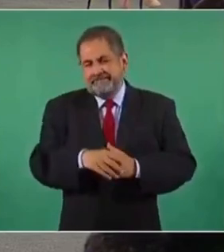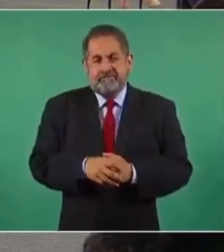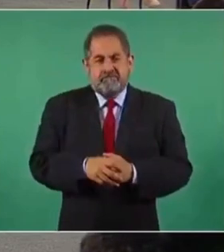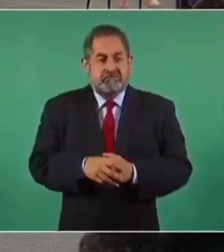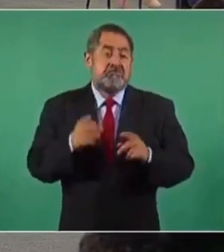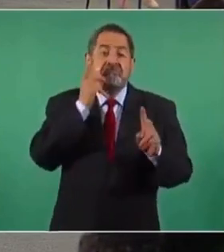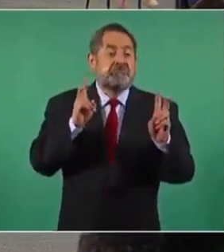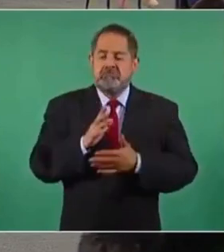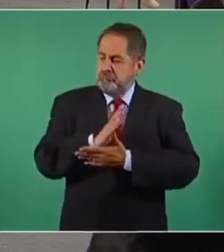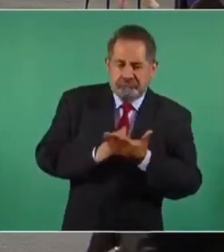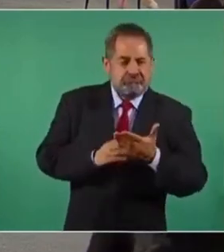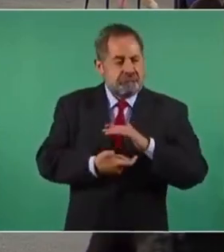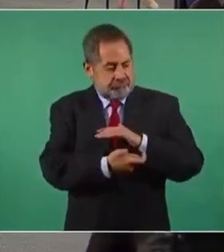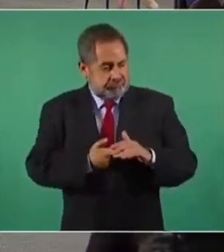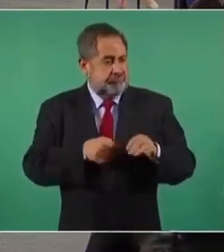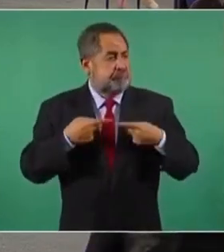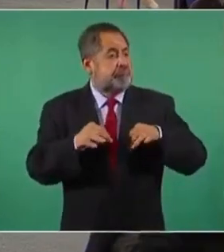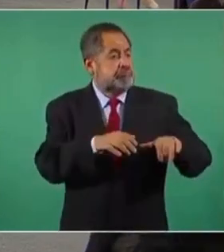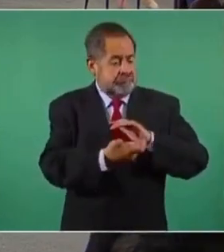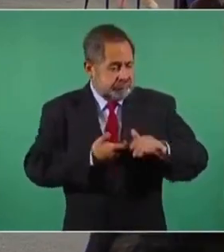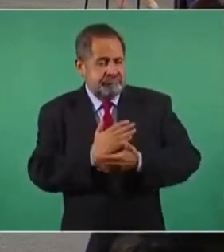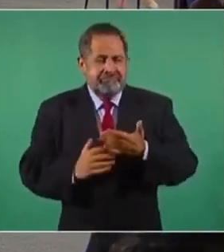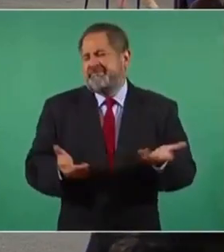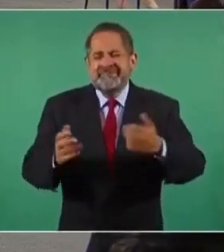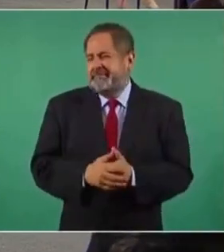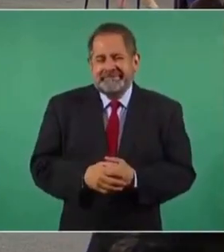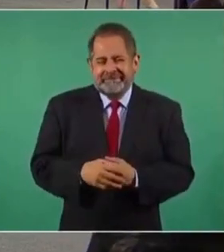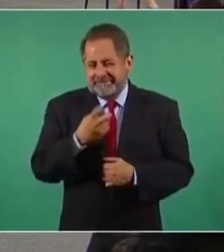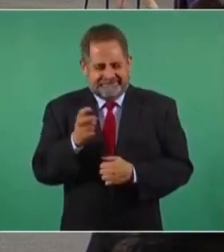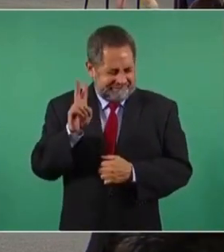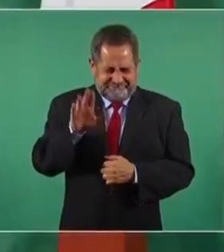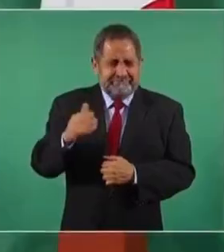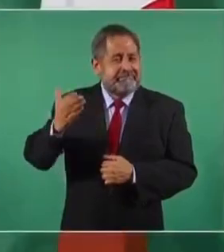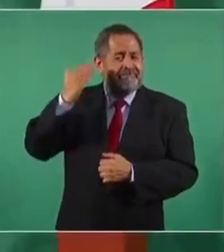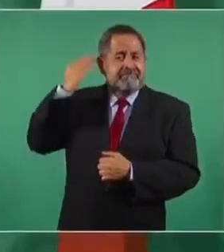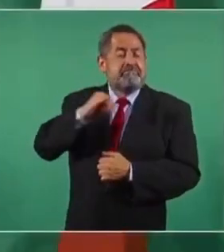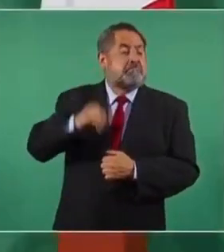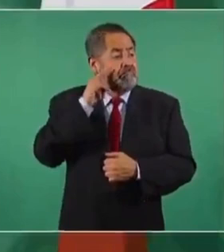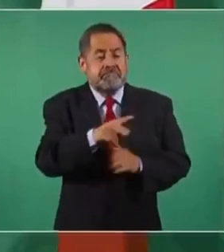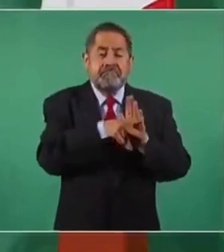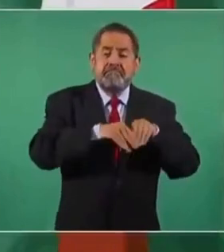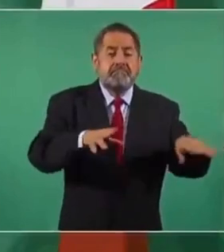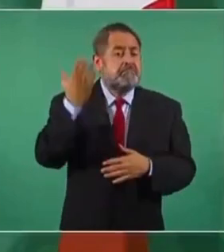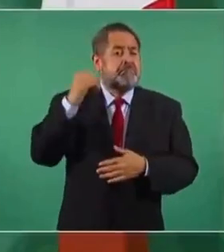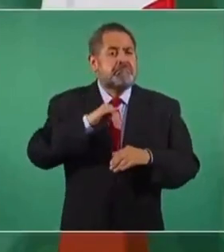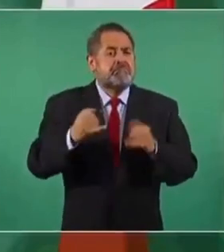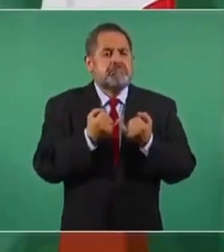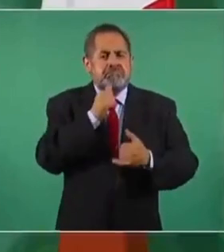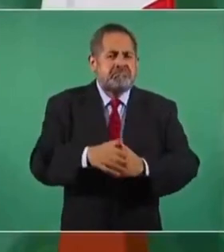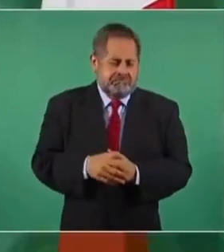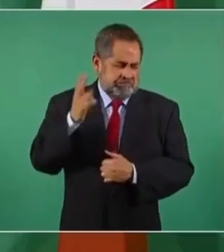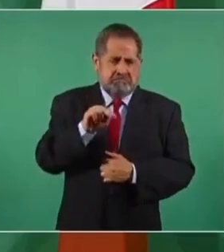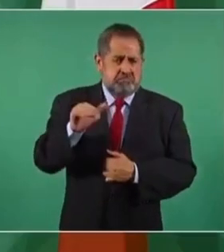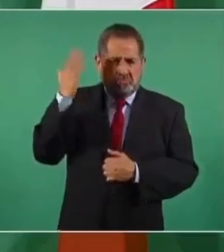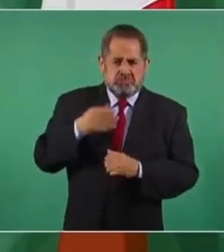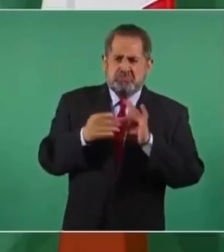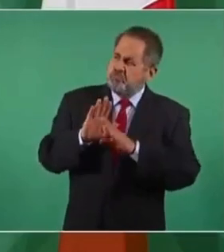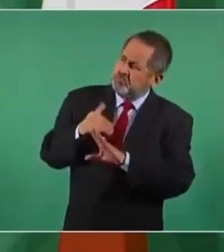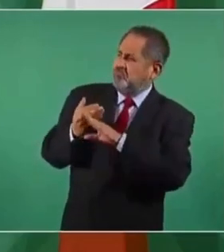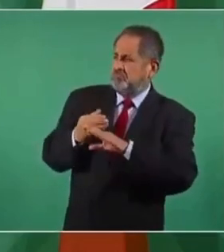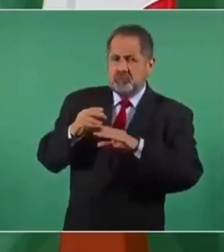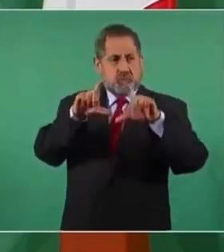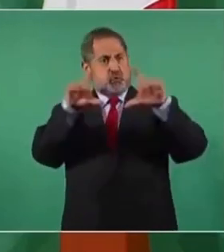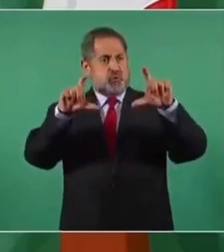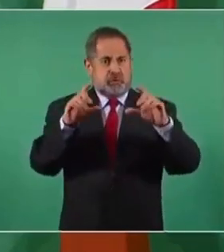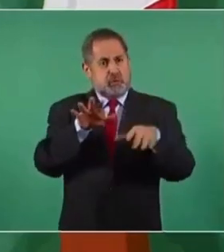Cobran moches a trabajadores del aeropuerto de Felipe Ángeles. Esto nunca se vio visto en el Universal. Nunca una cabeza así.